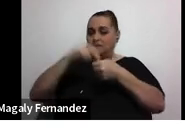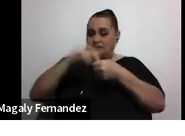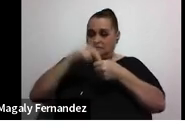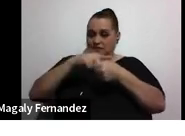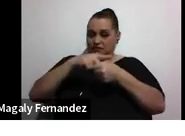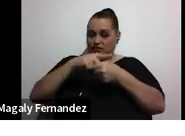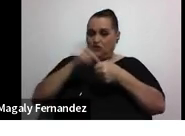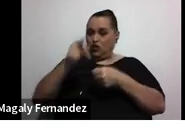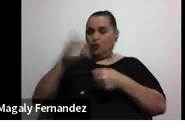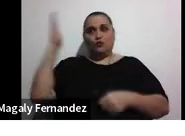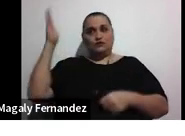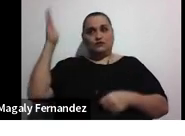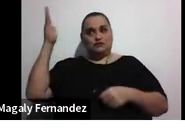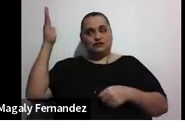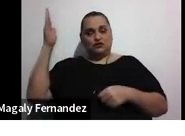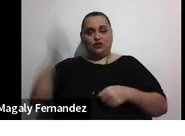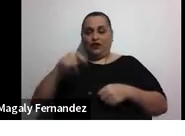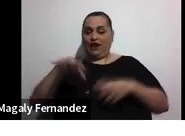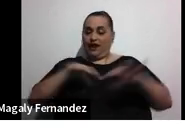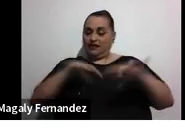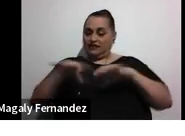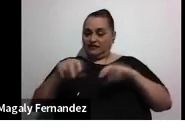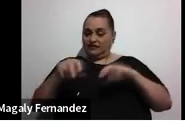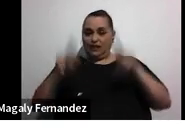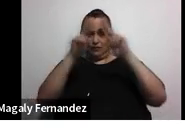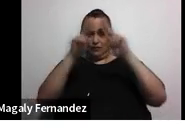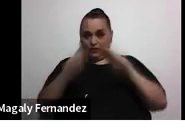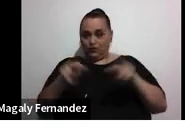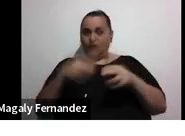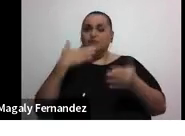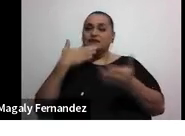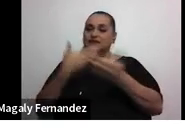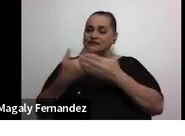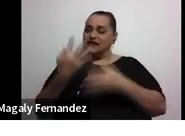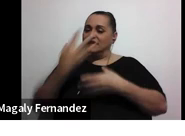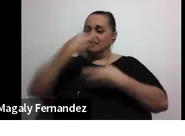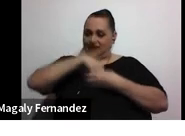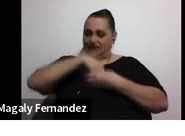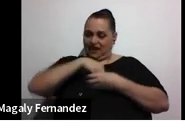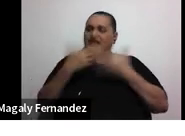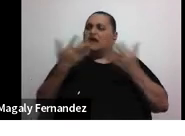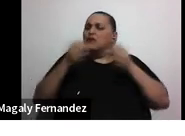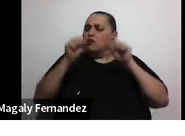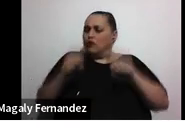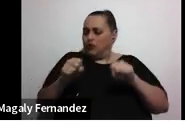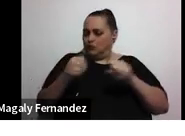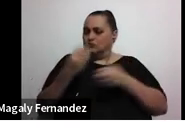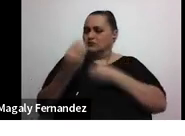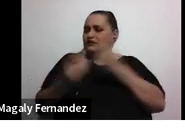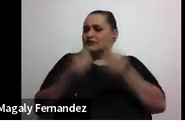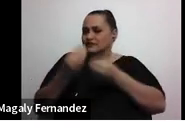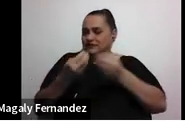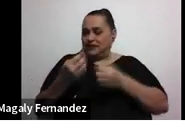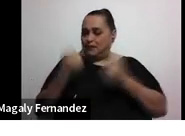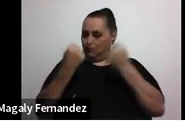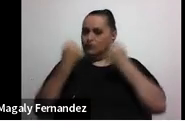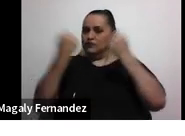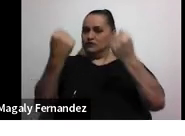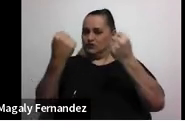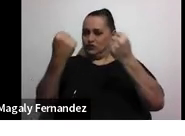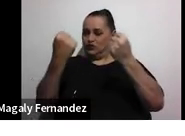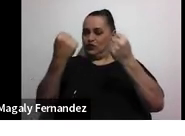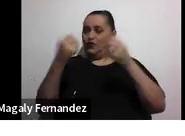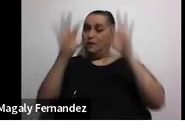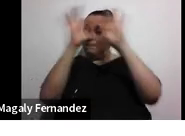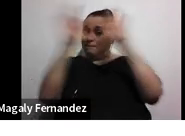como expositor en actividad virtual bienestar integral que podemos hacer para potenciarlo bajo el marco